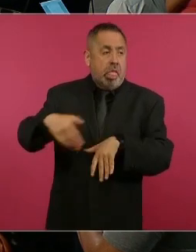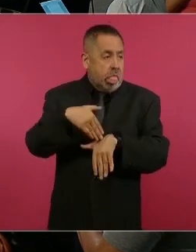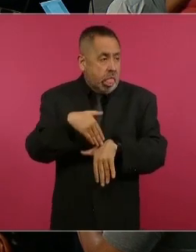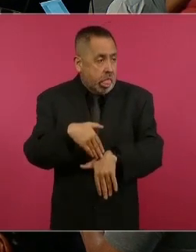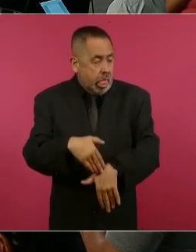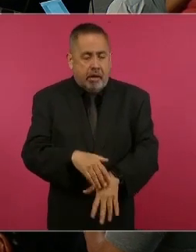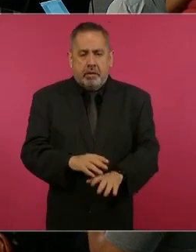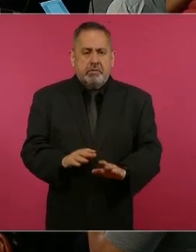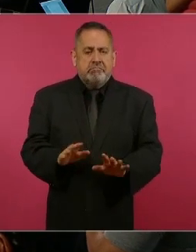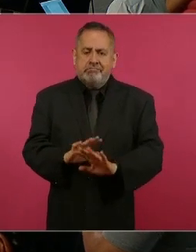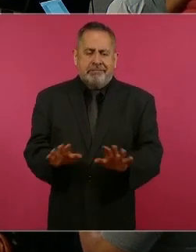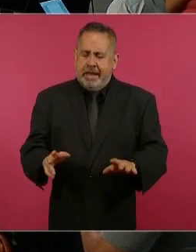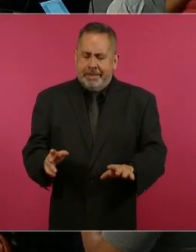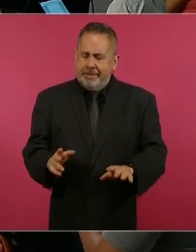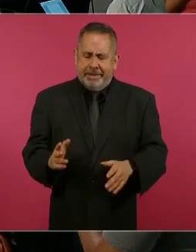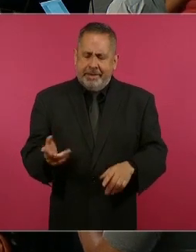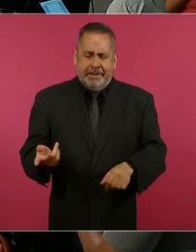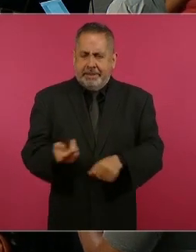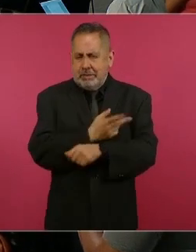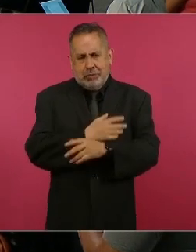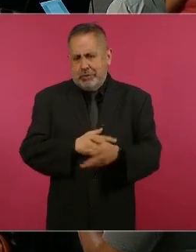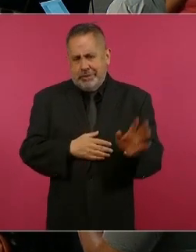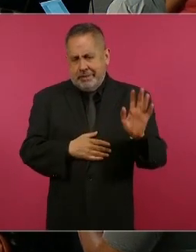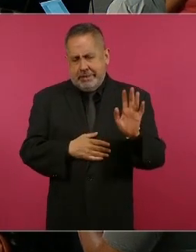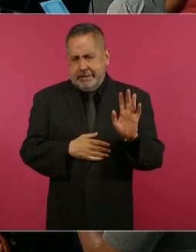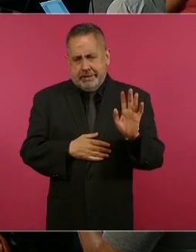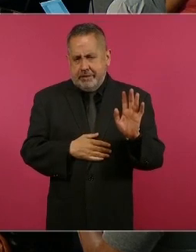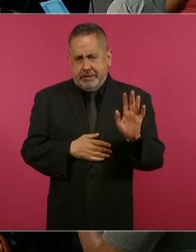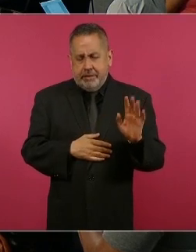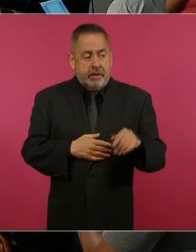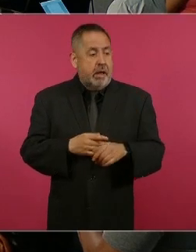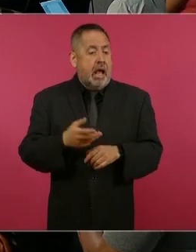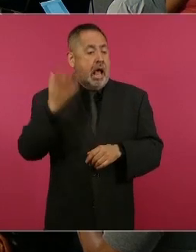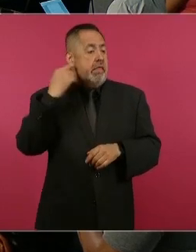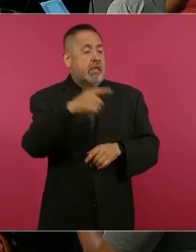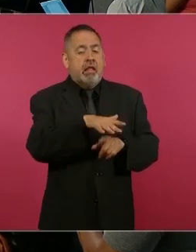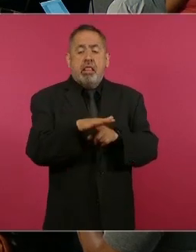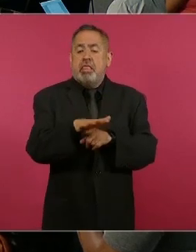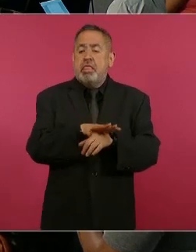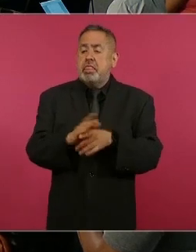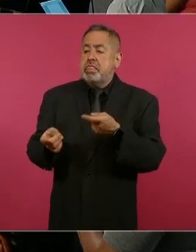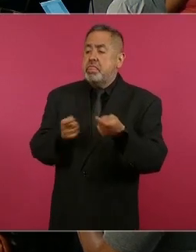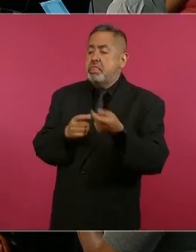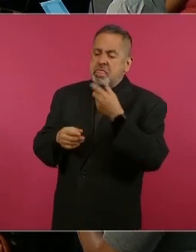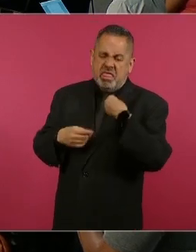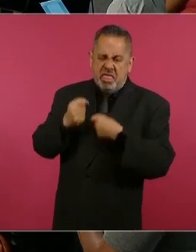o manipulaban impunemente.